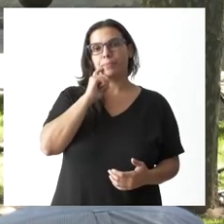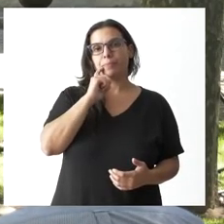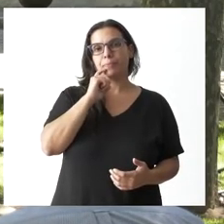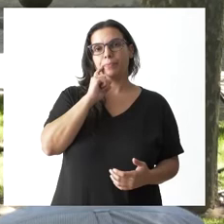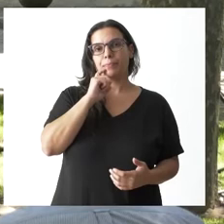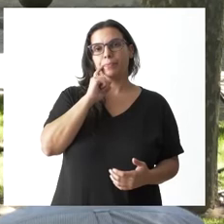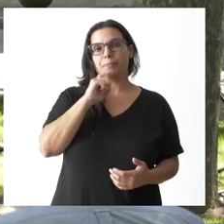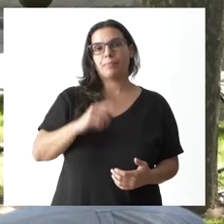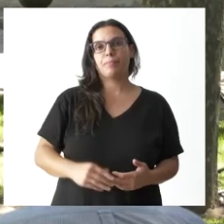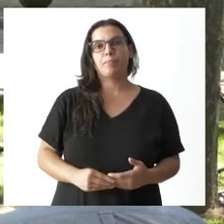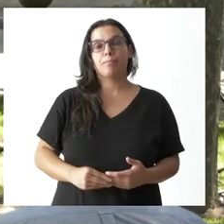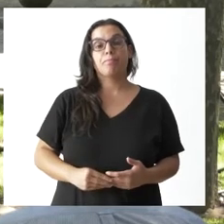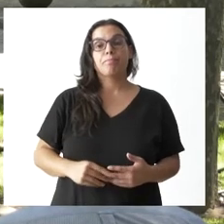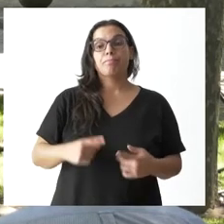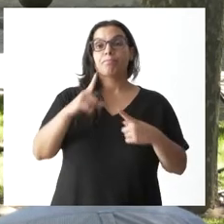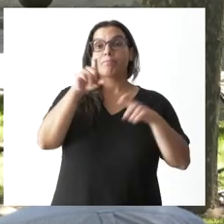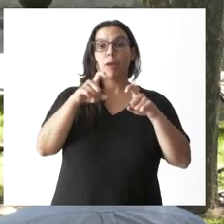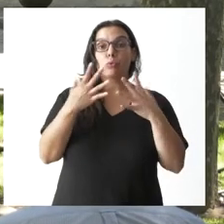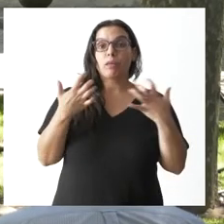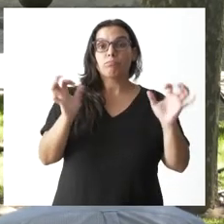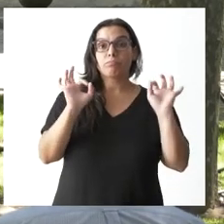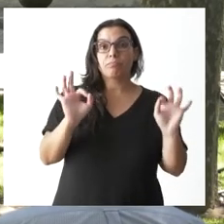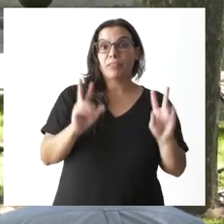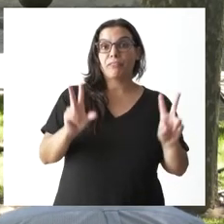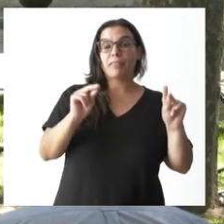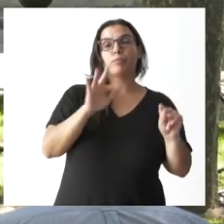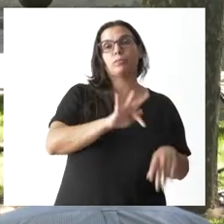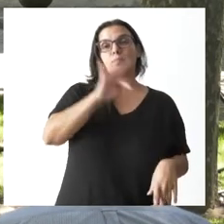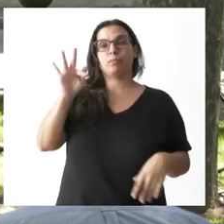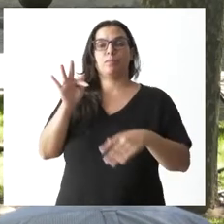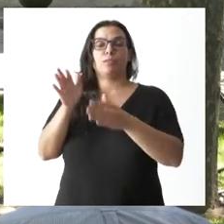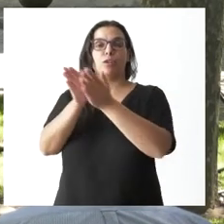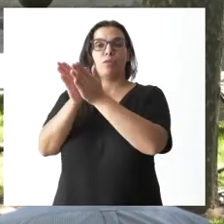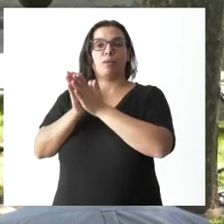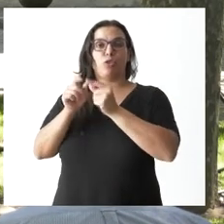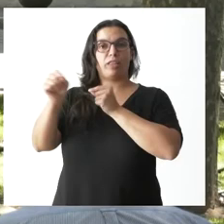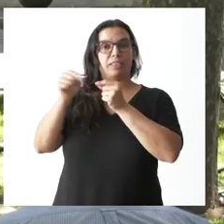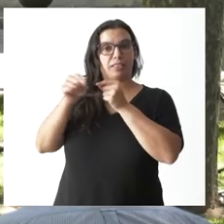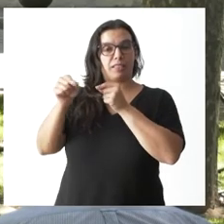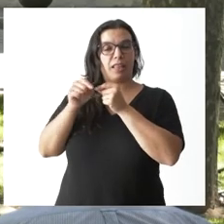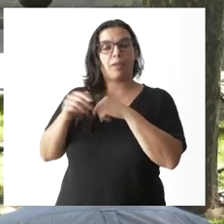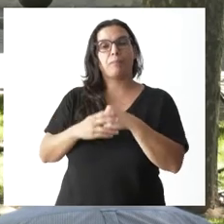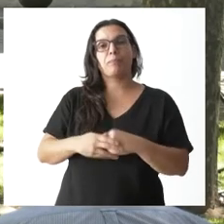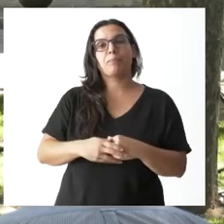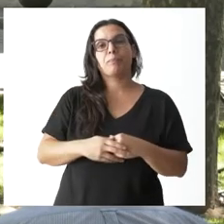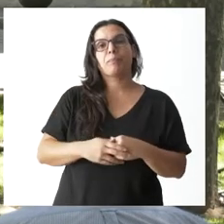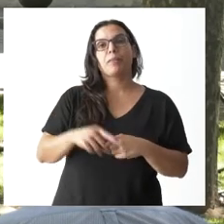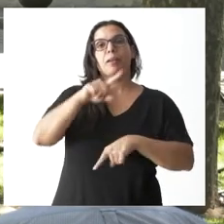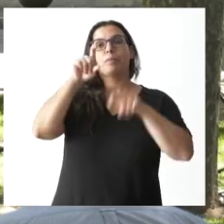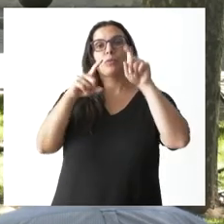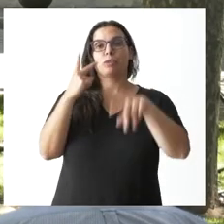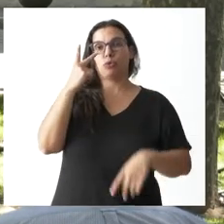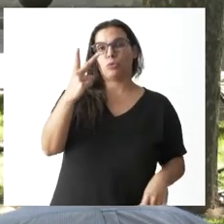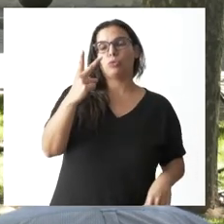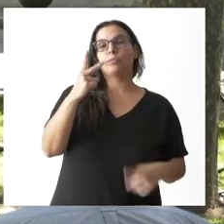Si no hay más preguntas vamos a dar paso como siempre al turno telemático. Hoy van a ser dos intervenciones y